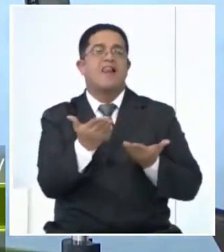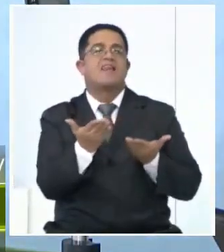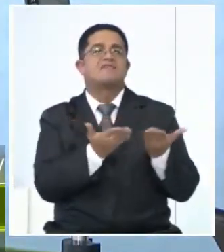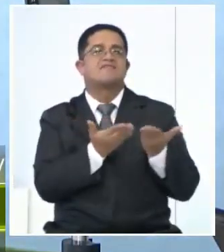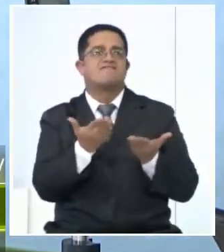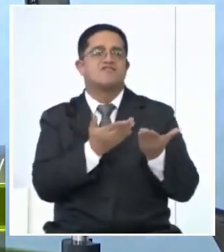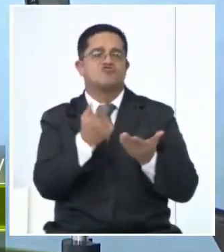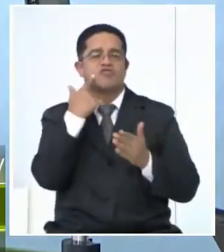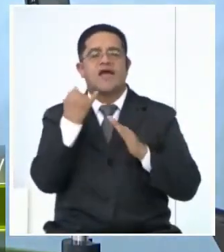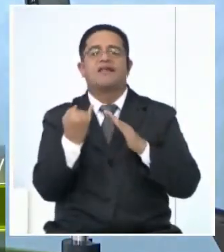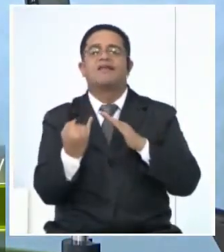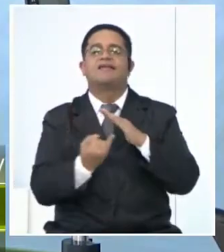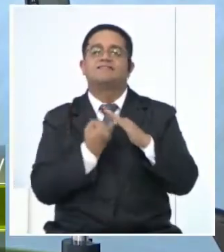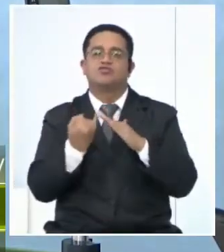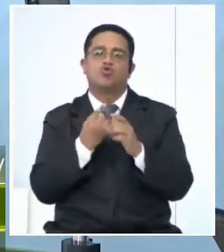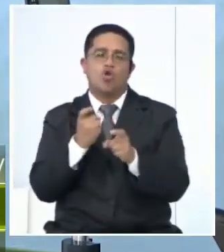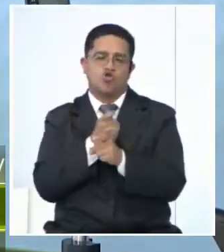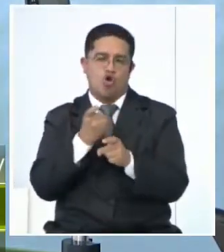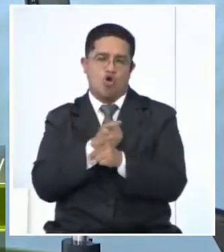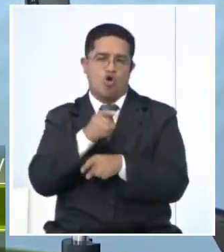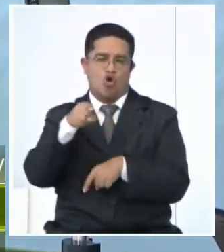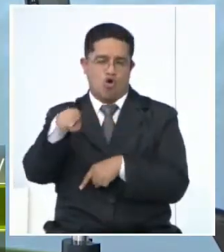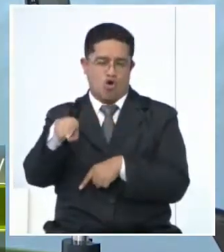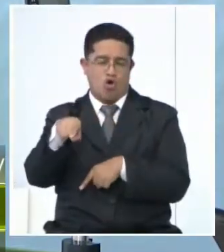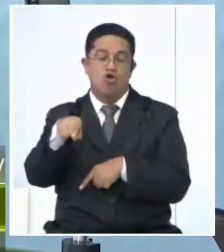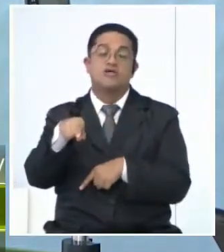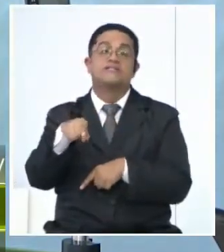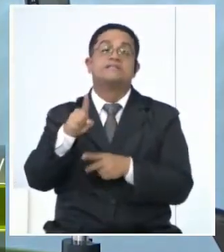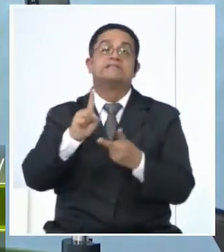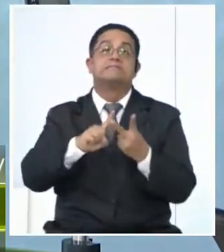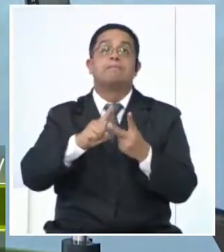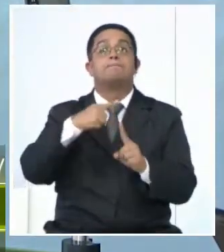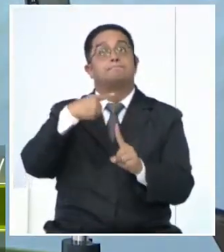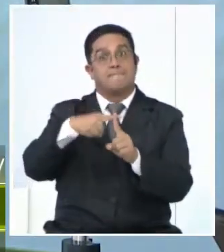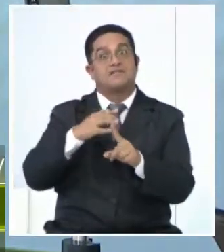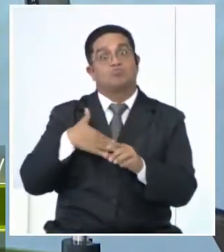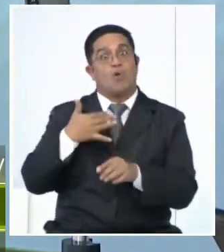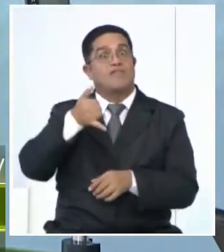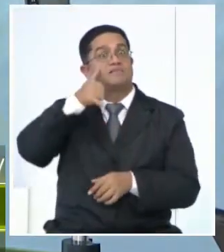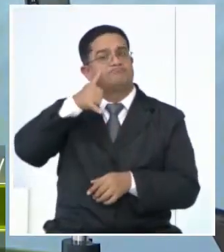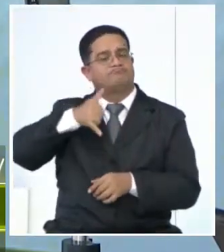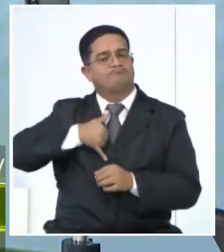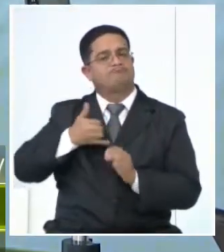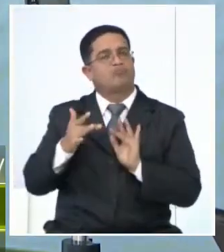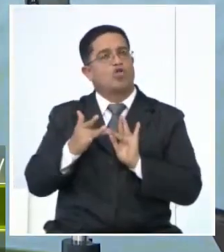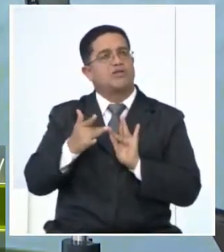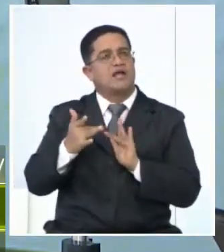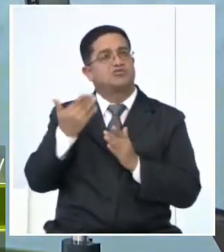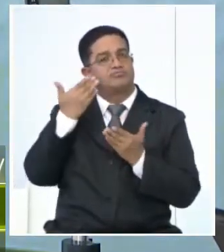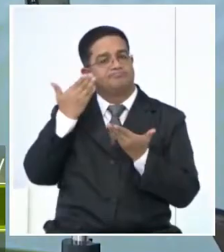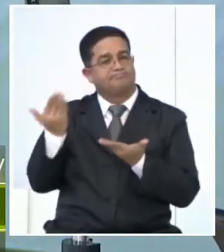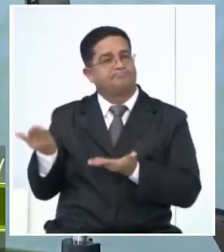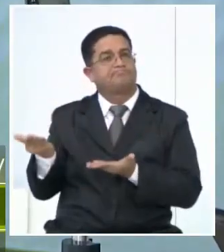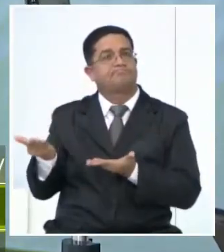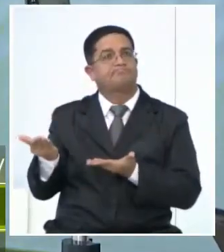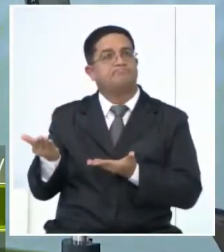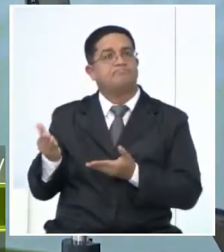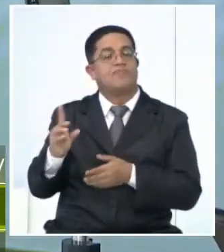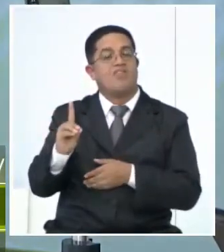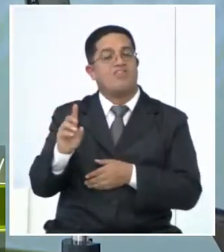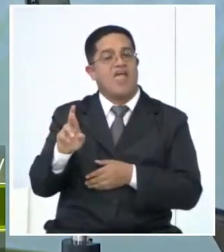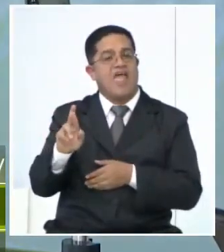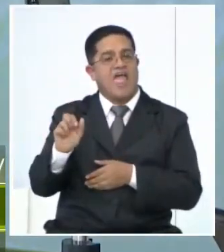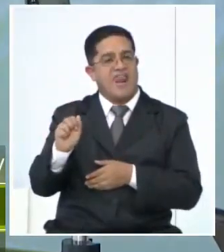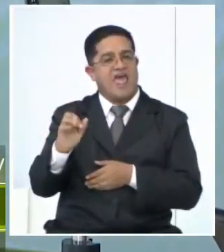digestivas del Instituto Oncológico Luis Razzetti y además me pueden contactar por mis redes sociales, doctora Farías acá en